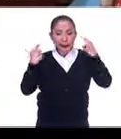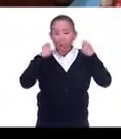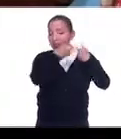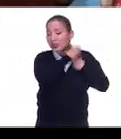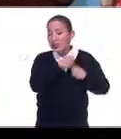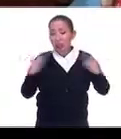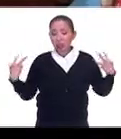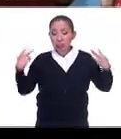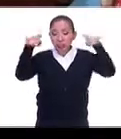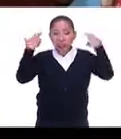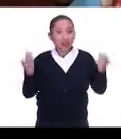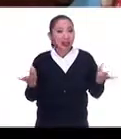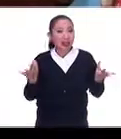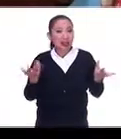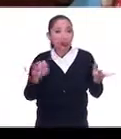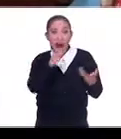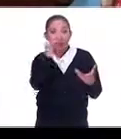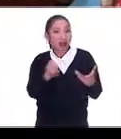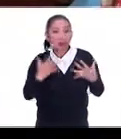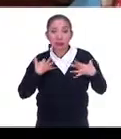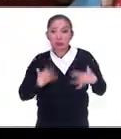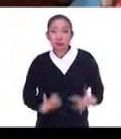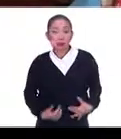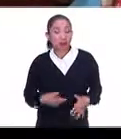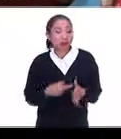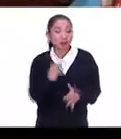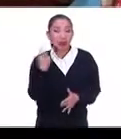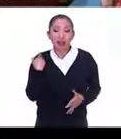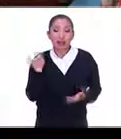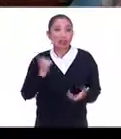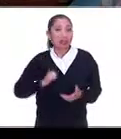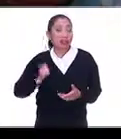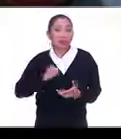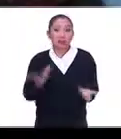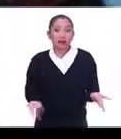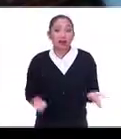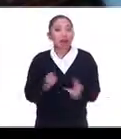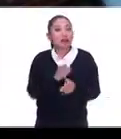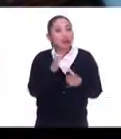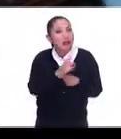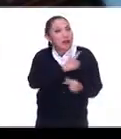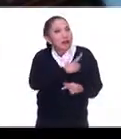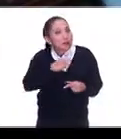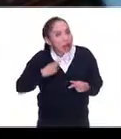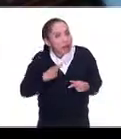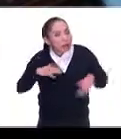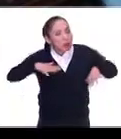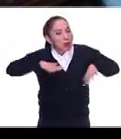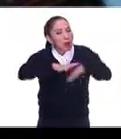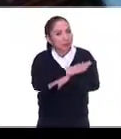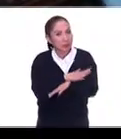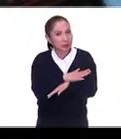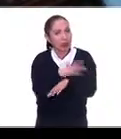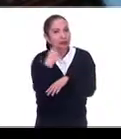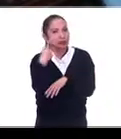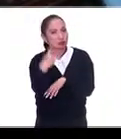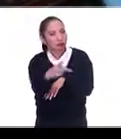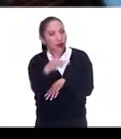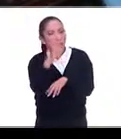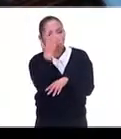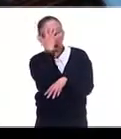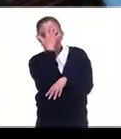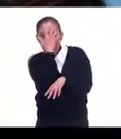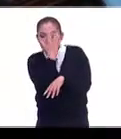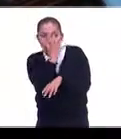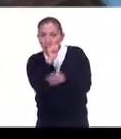y no se vuelven y poner un traje tradicional. Entonces, tenemos que ir revirtiendo la vergüenza.